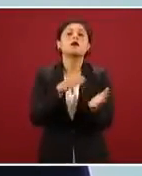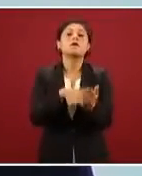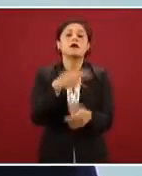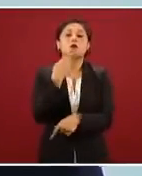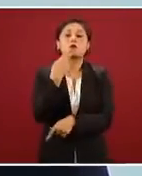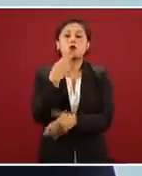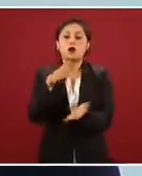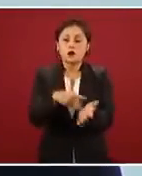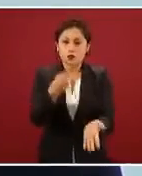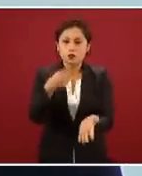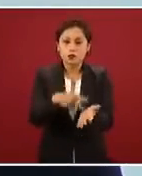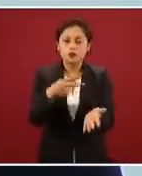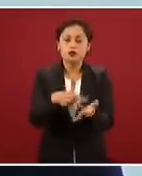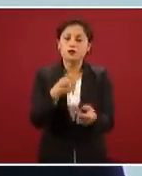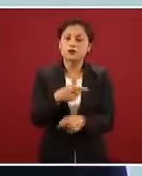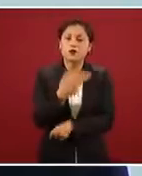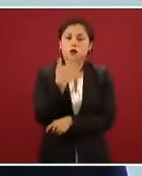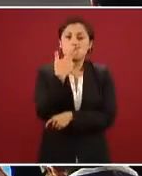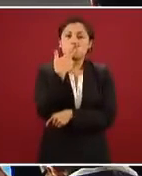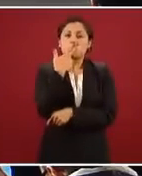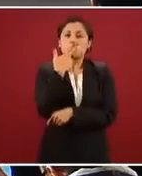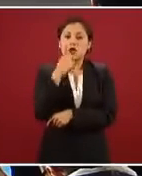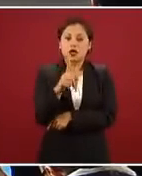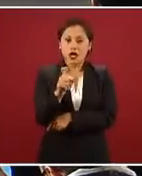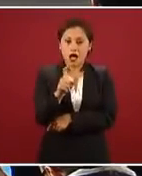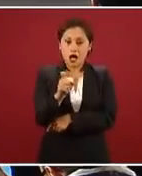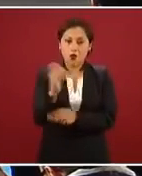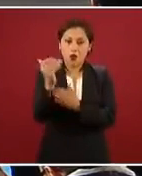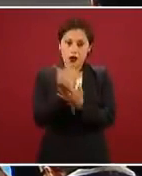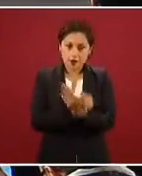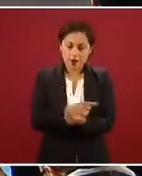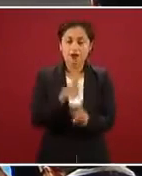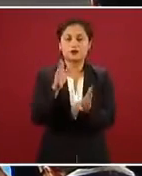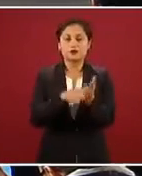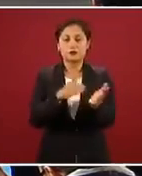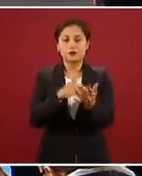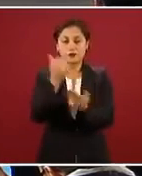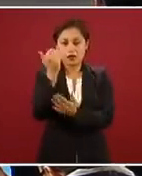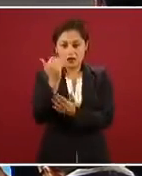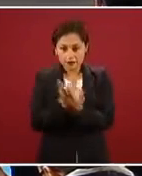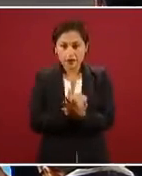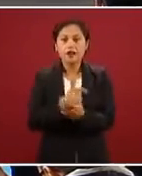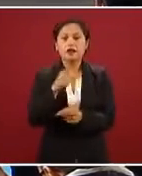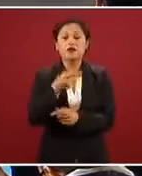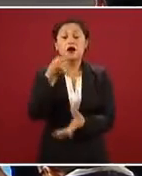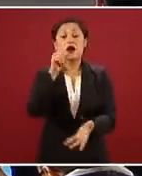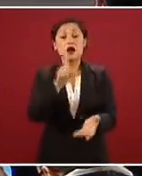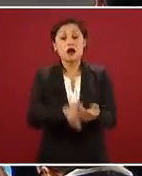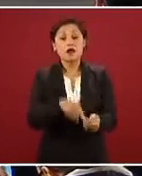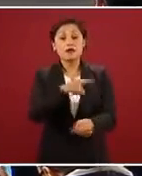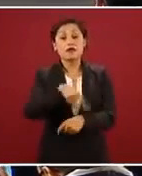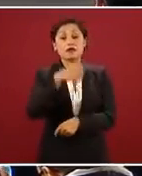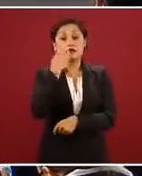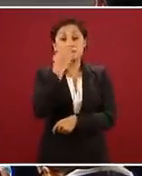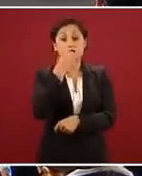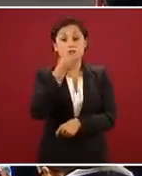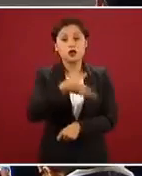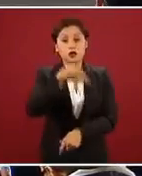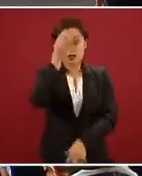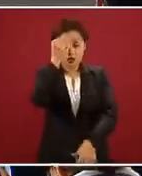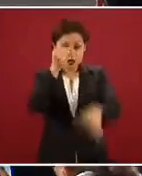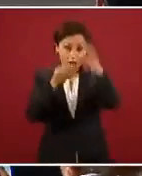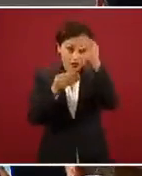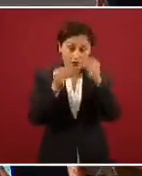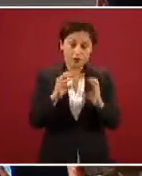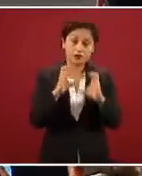y recursos. Contribuyen desde la escuela a transmitir prácticas activas de conciencia ecológica a nuestras